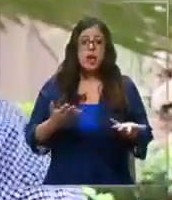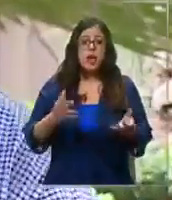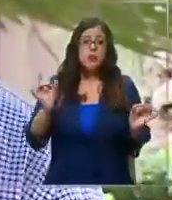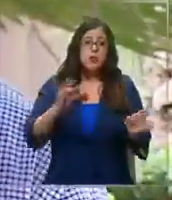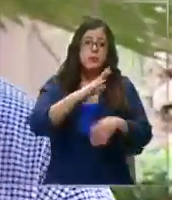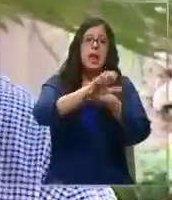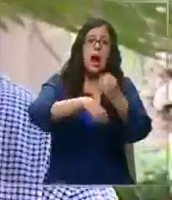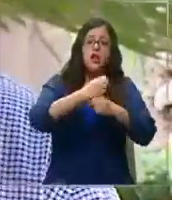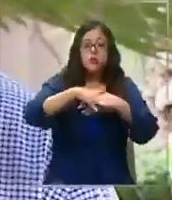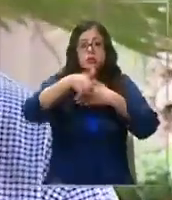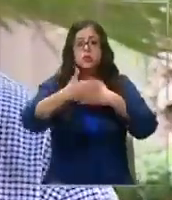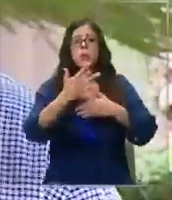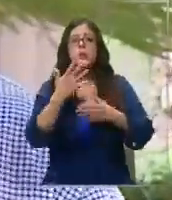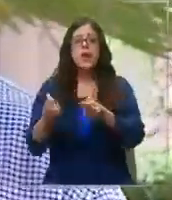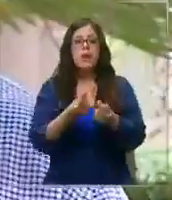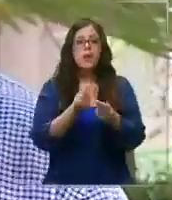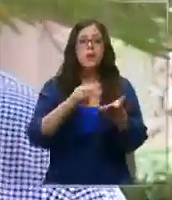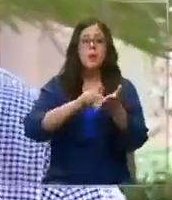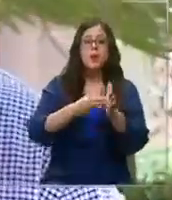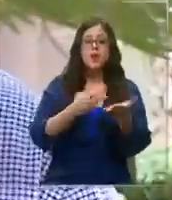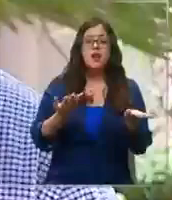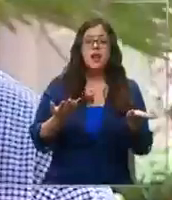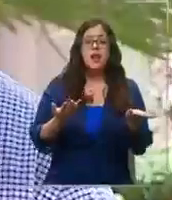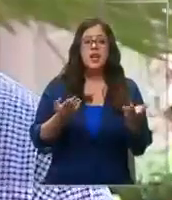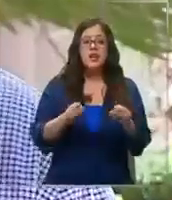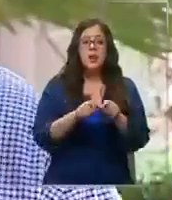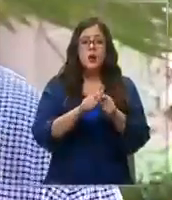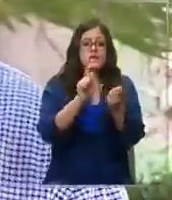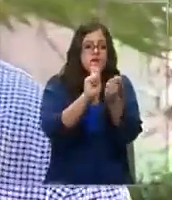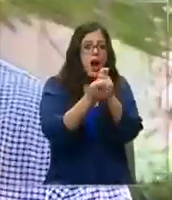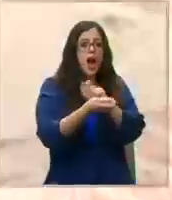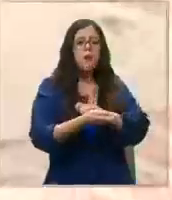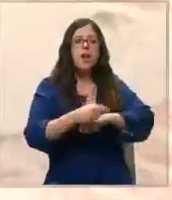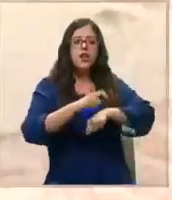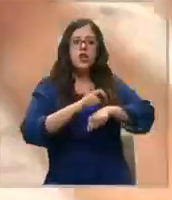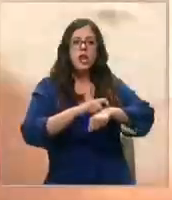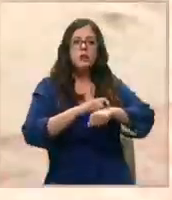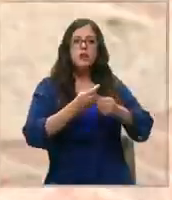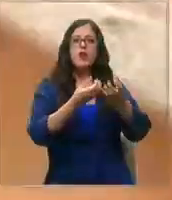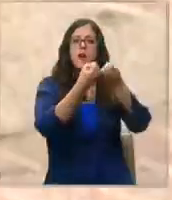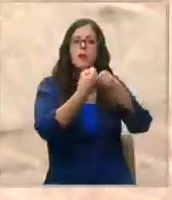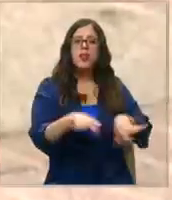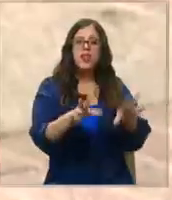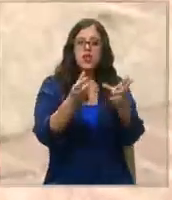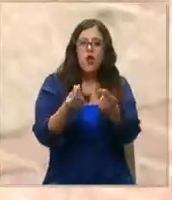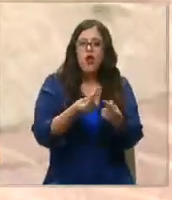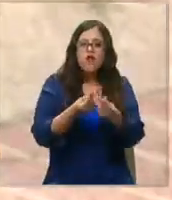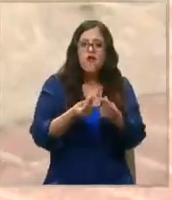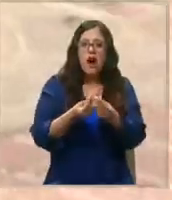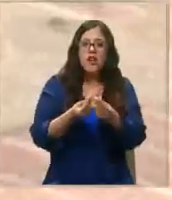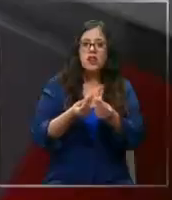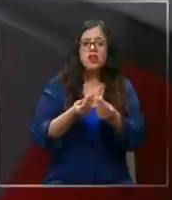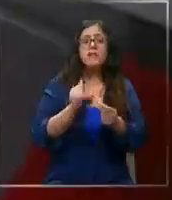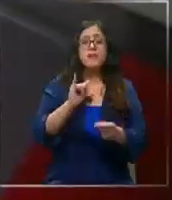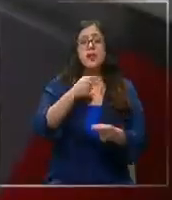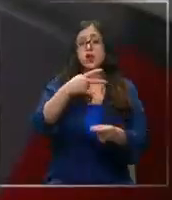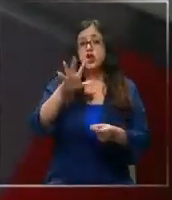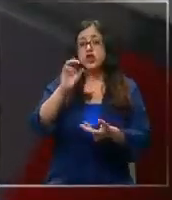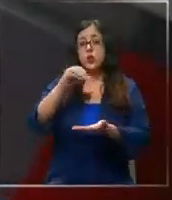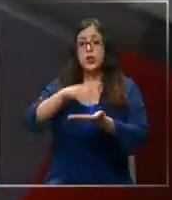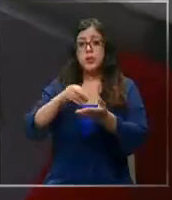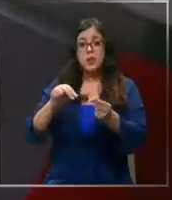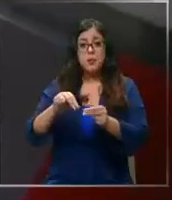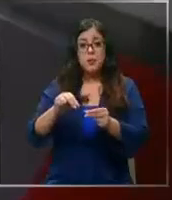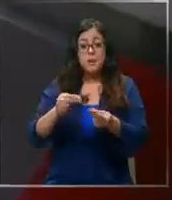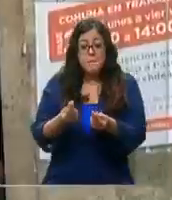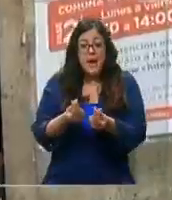más. ¿Por qué? Porque el dinero tiene el problema de que se erosiona en el tiempo, es decir, pierde valor por la inflación. Claro, porque los 250.000 pesos de